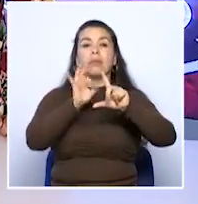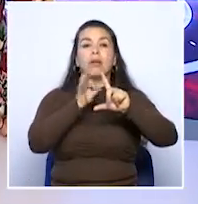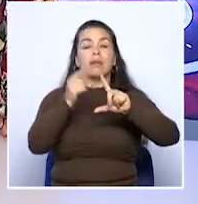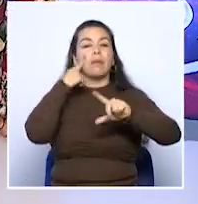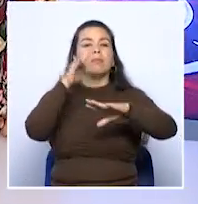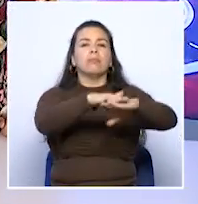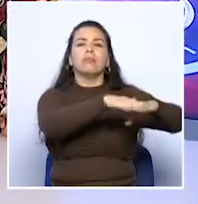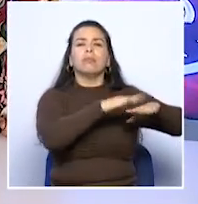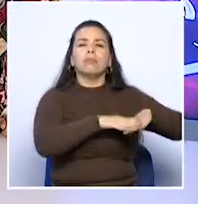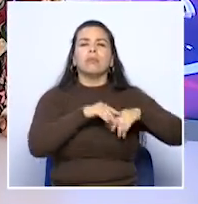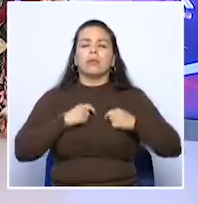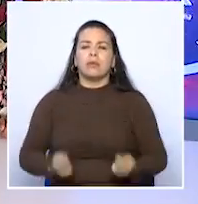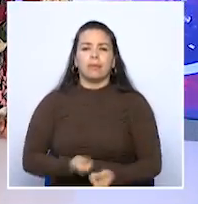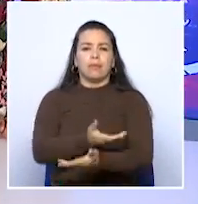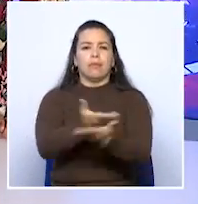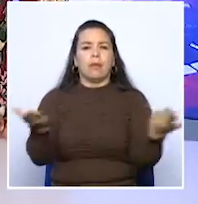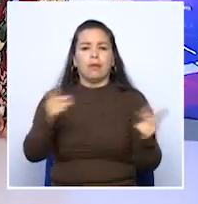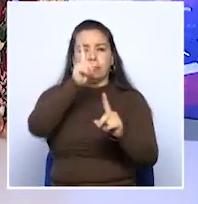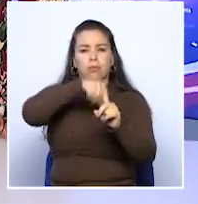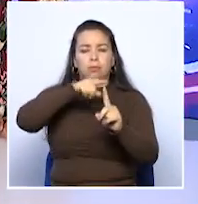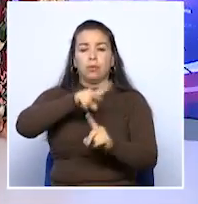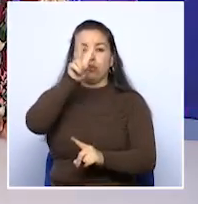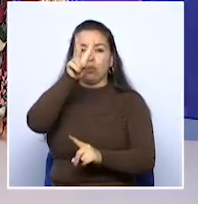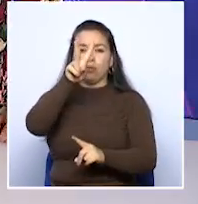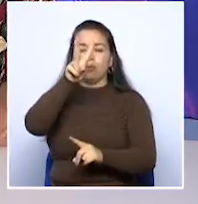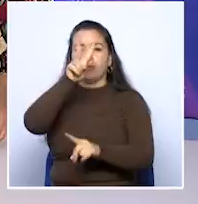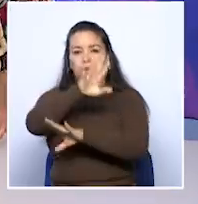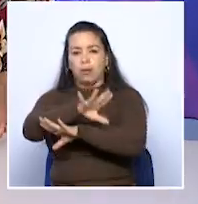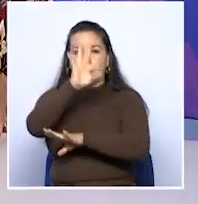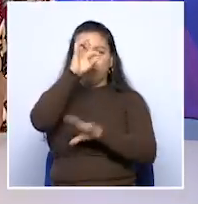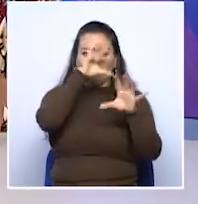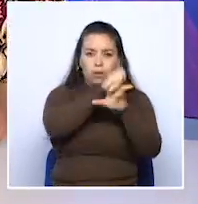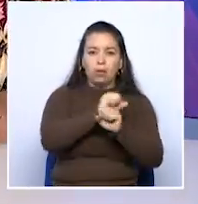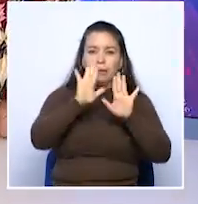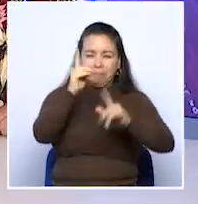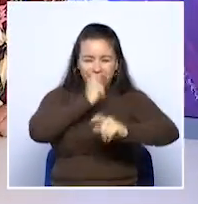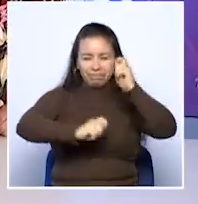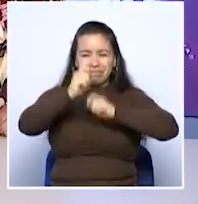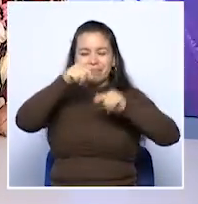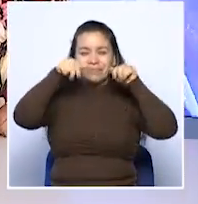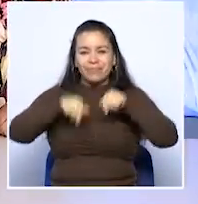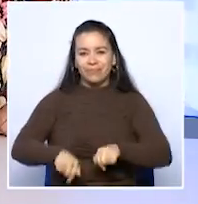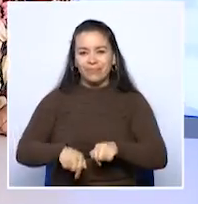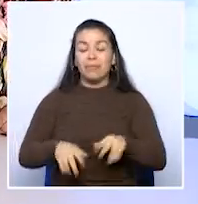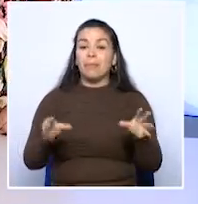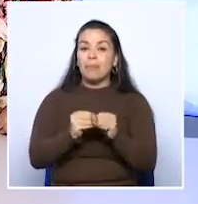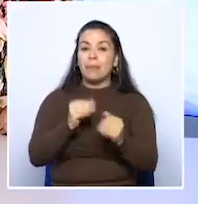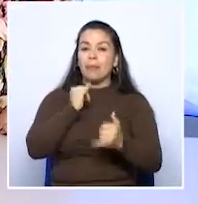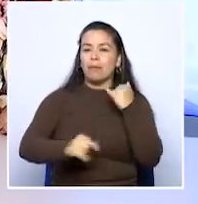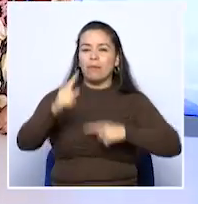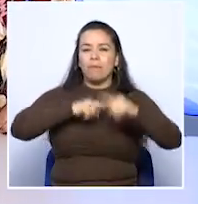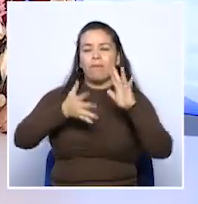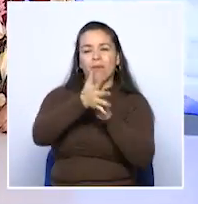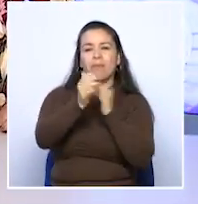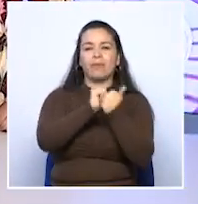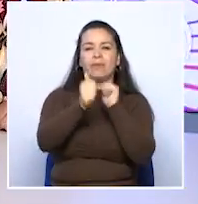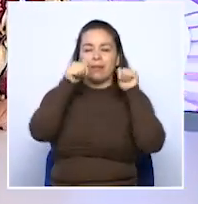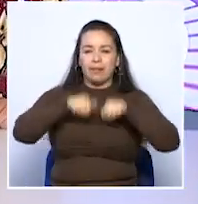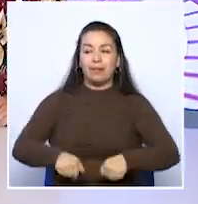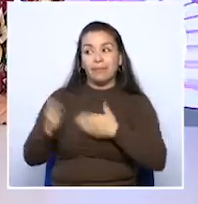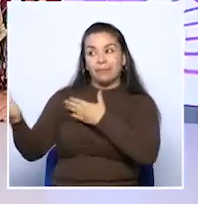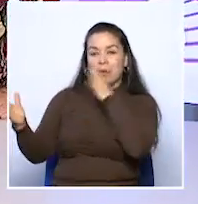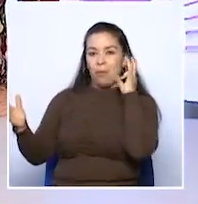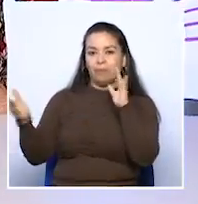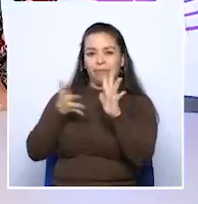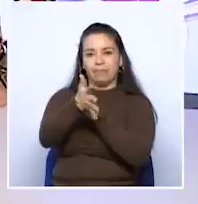informar sobre la entrega de estos subsidios, dos de la tarde y ocho de la noche. Momento de hacer una pausa comercial, en instantes toda la información deportiva con don Juan